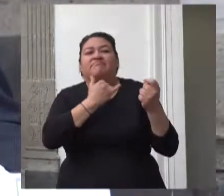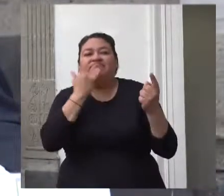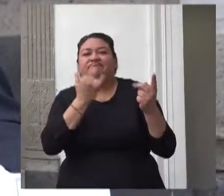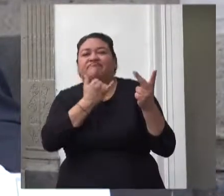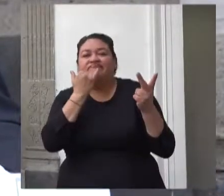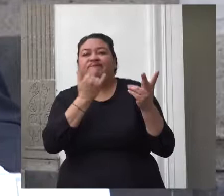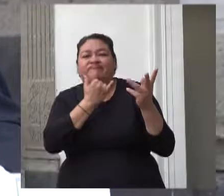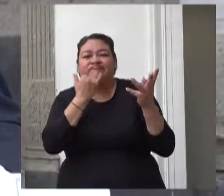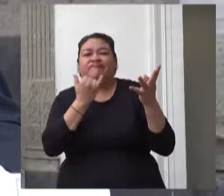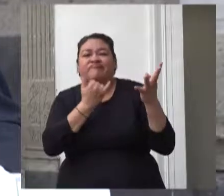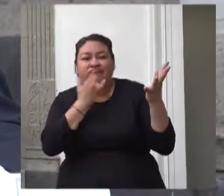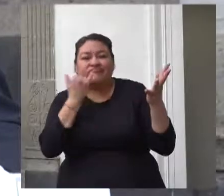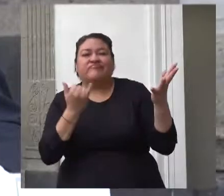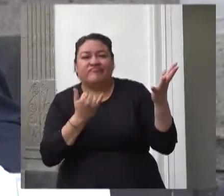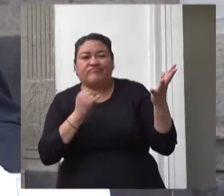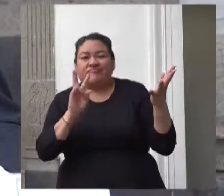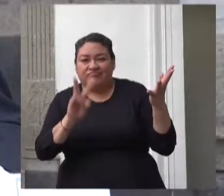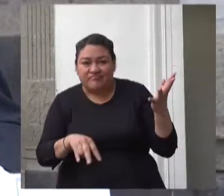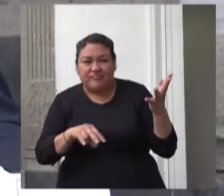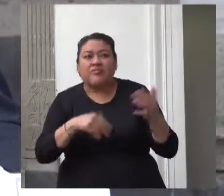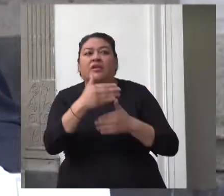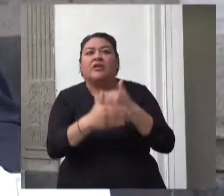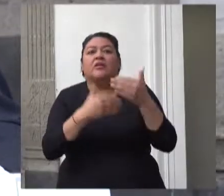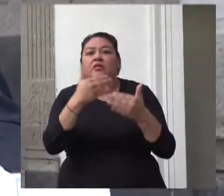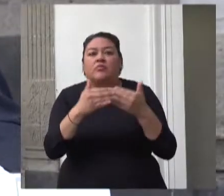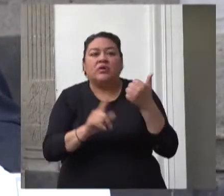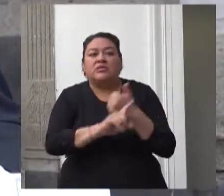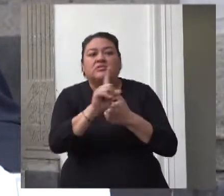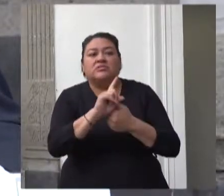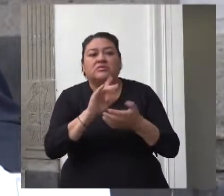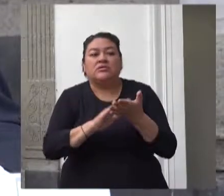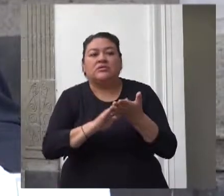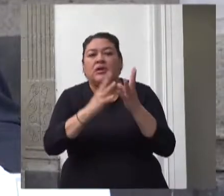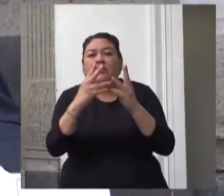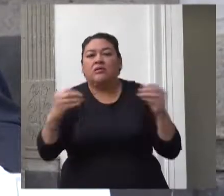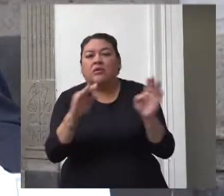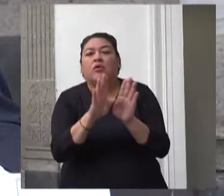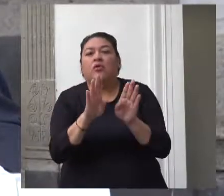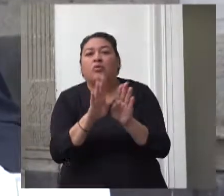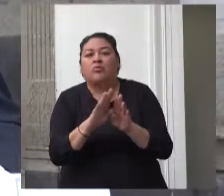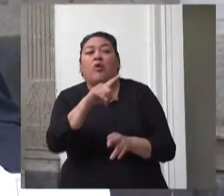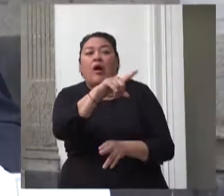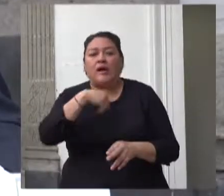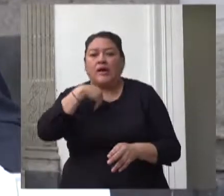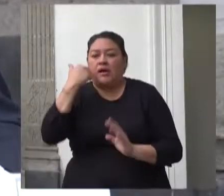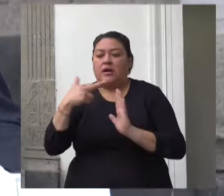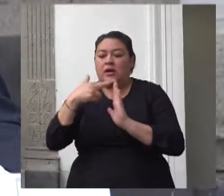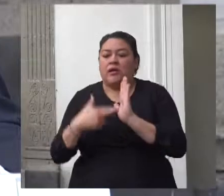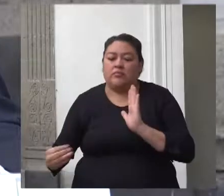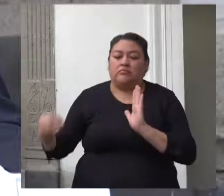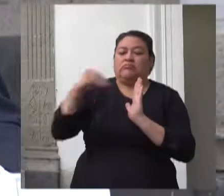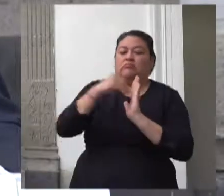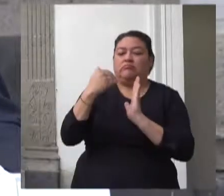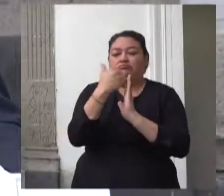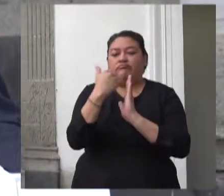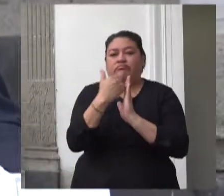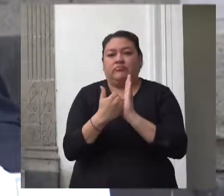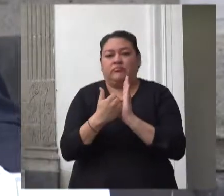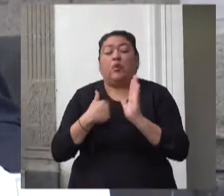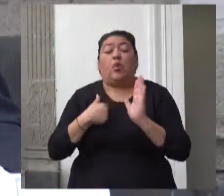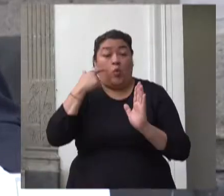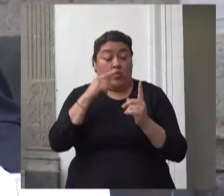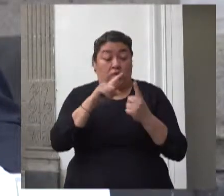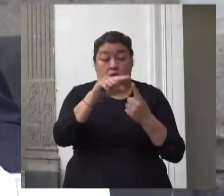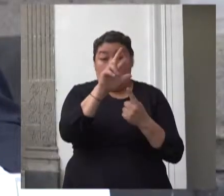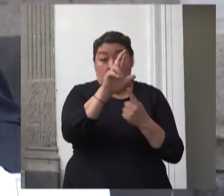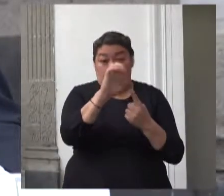se pretendieron subsanar con la publicación de una normativa complementaria a las reglas de operación